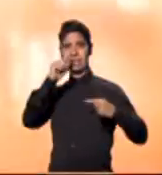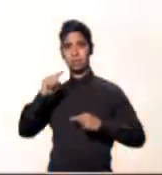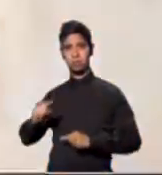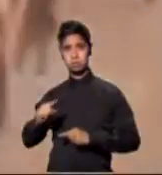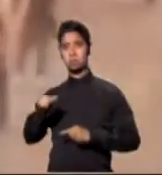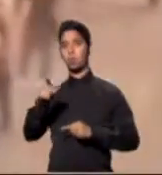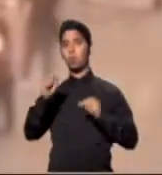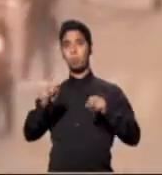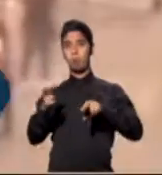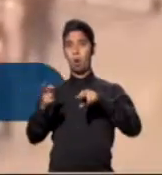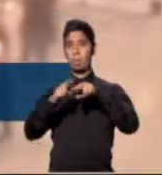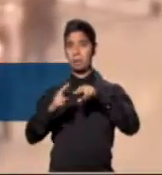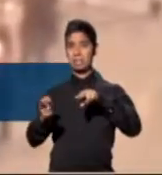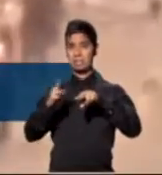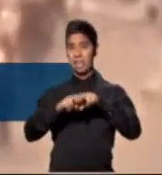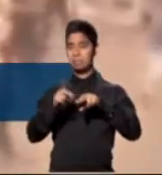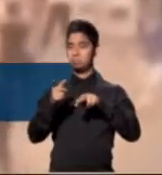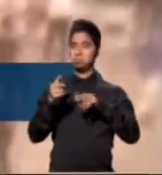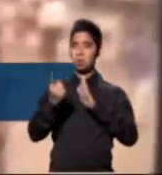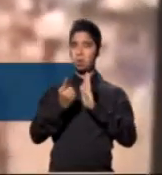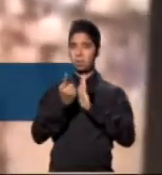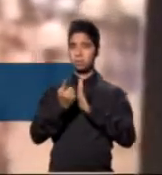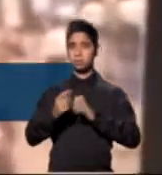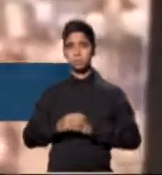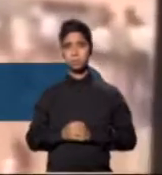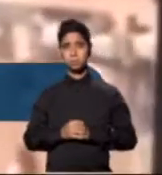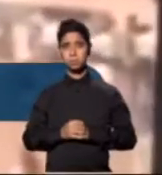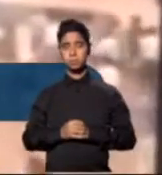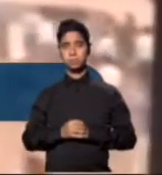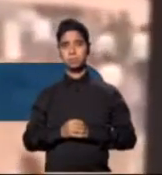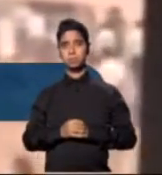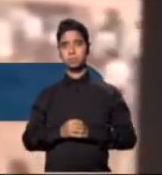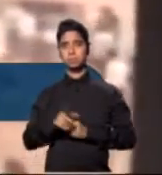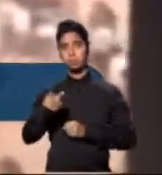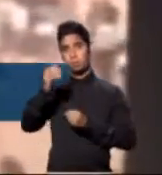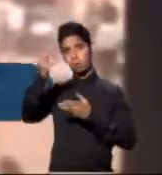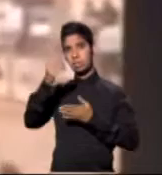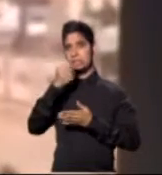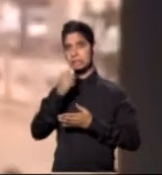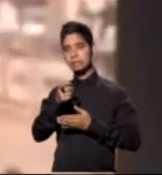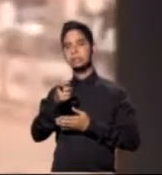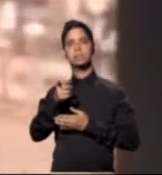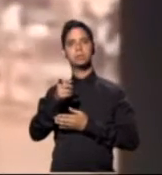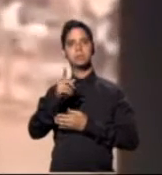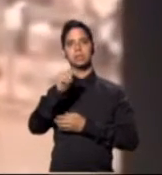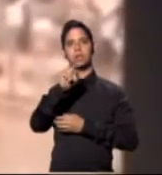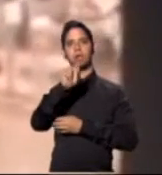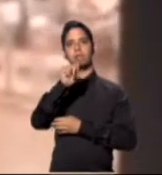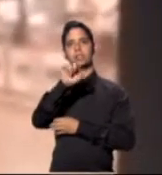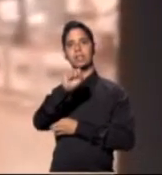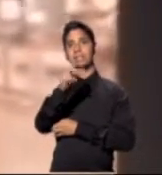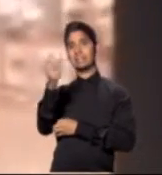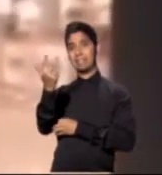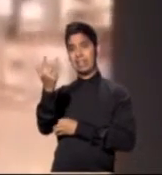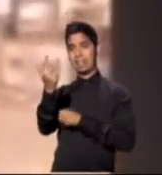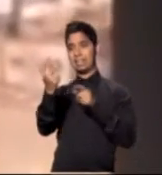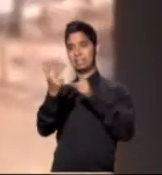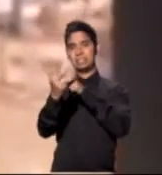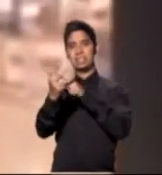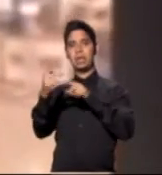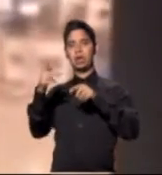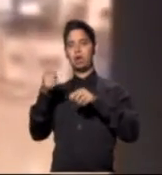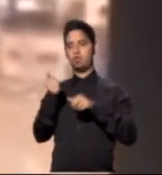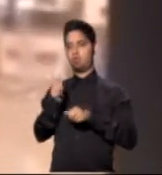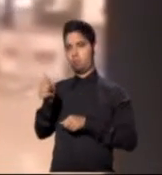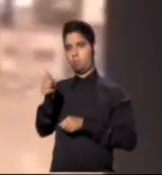podrían aumentar en las próximas horas. Según información preliminar, el ataque fue perpetrado por tres terroristas suicidas, quienes detonaron